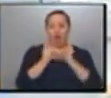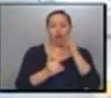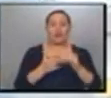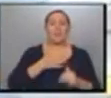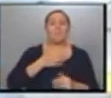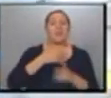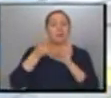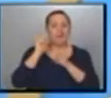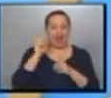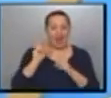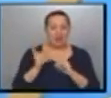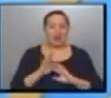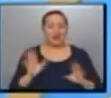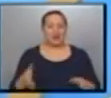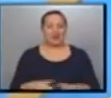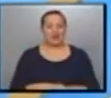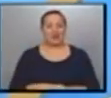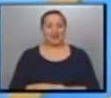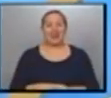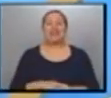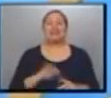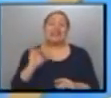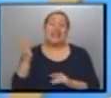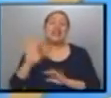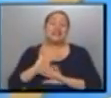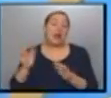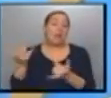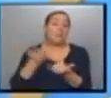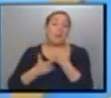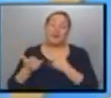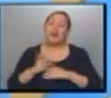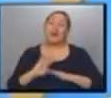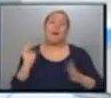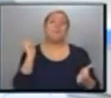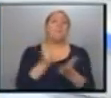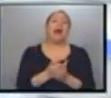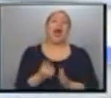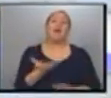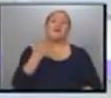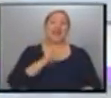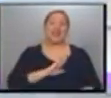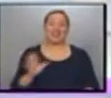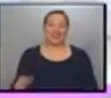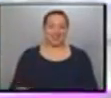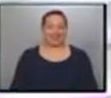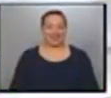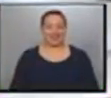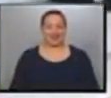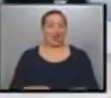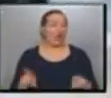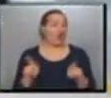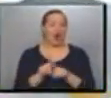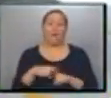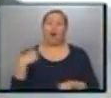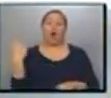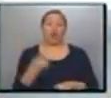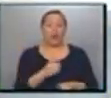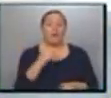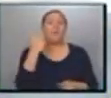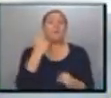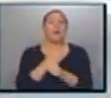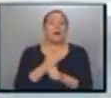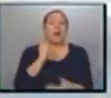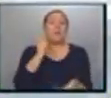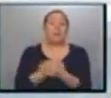Sí, te cerraron la boca. Sí, me dio una explicación, así que paga el aumento, flaco. Tal cual, como todos, pague y después reclame.